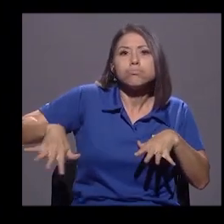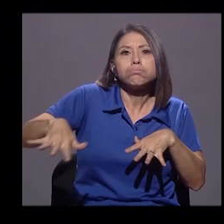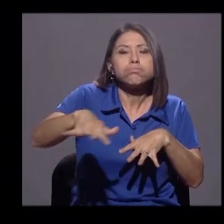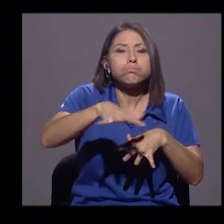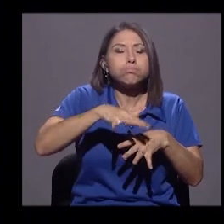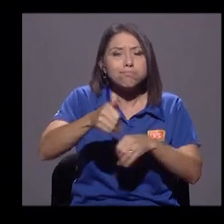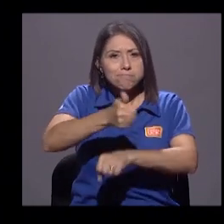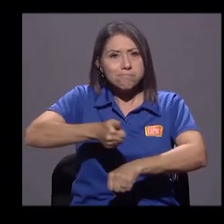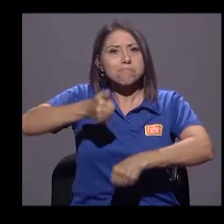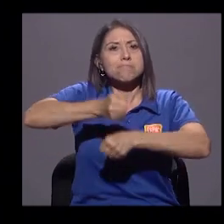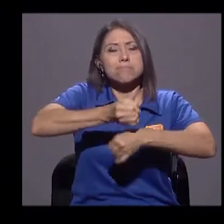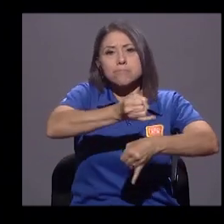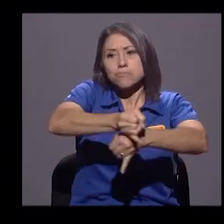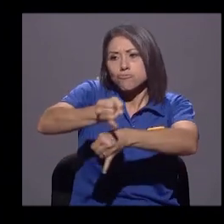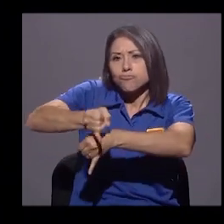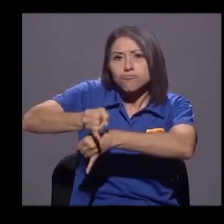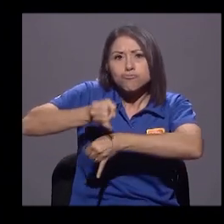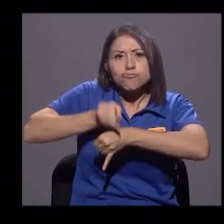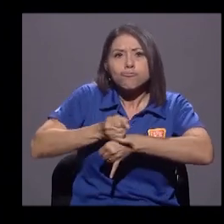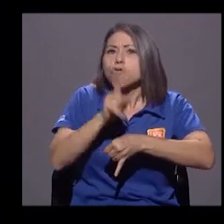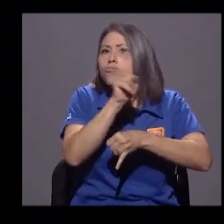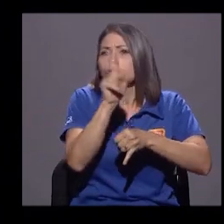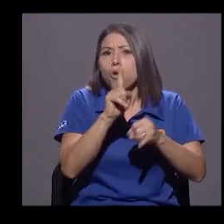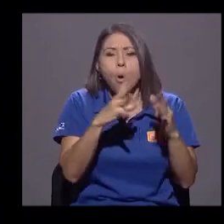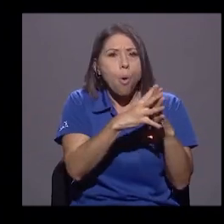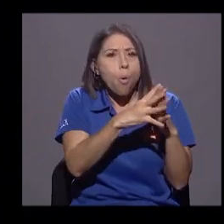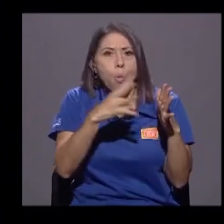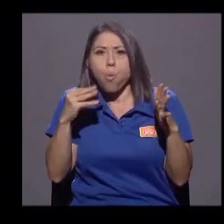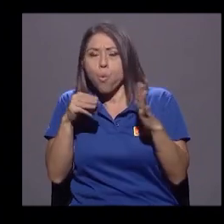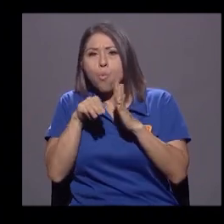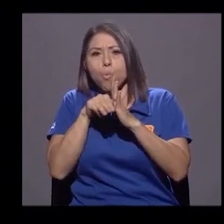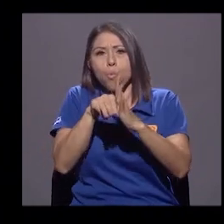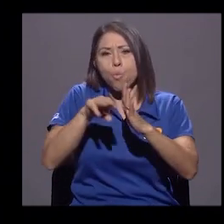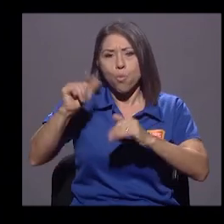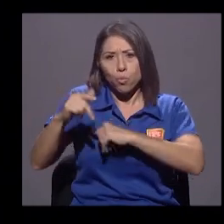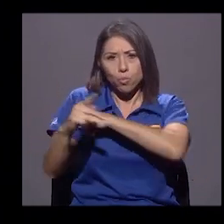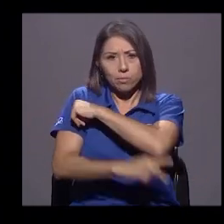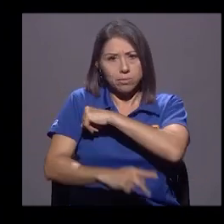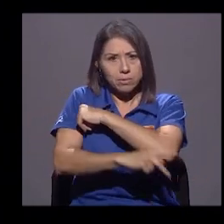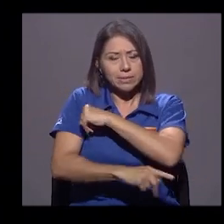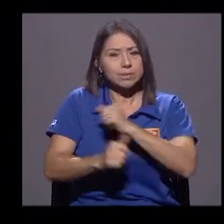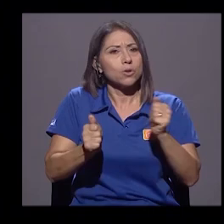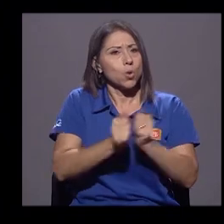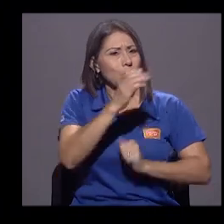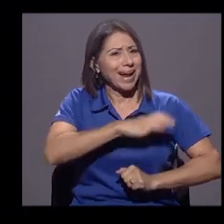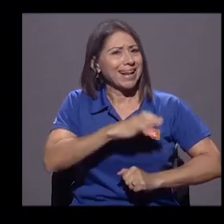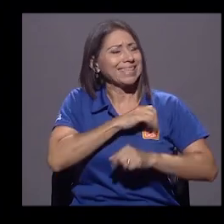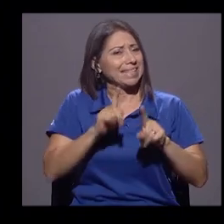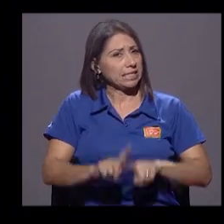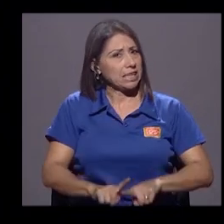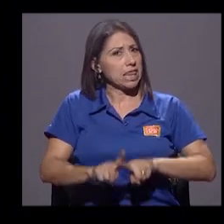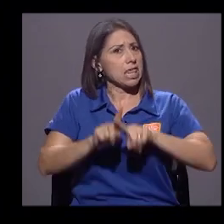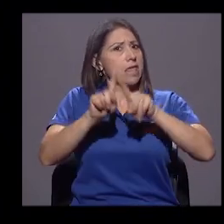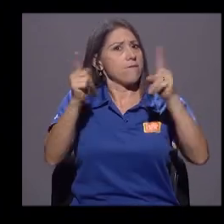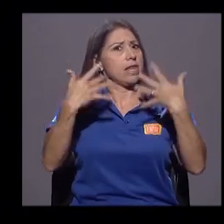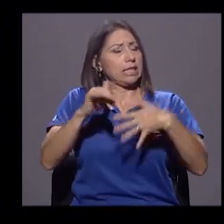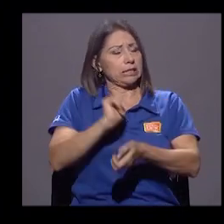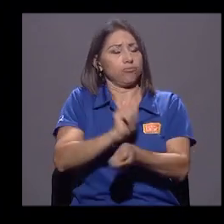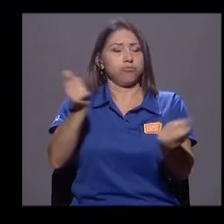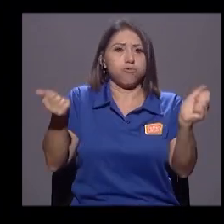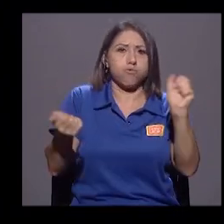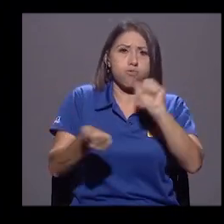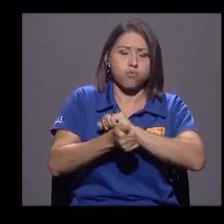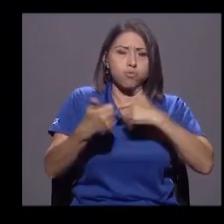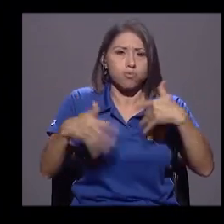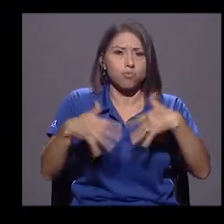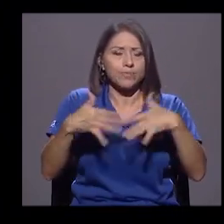modelos de otros países y que tenía características disruptivas como